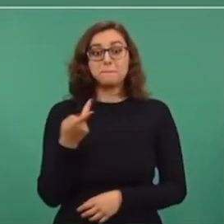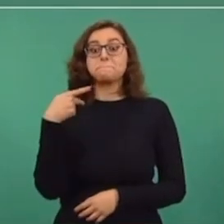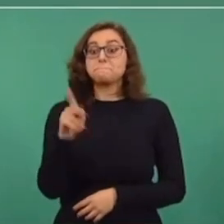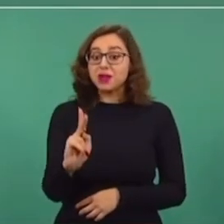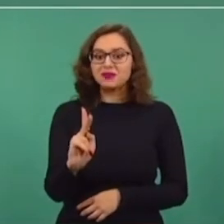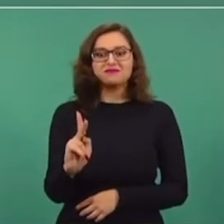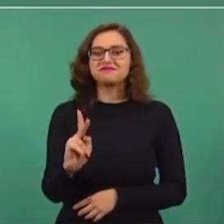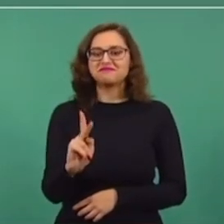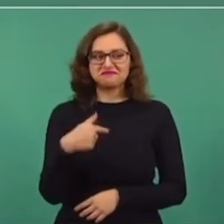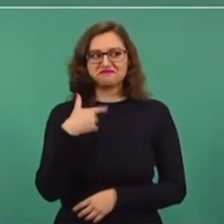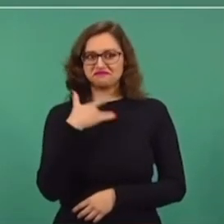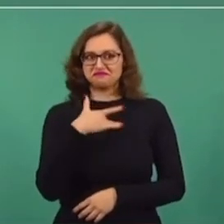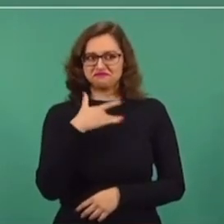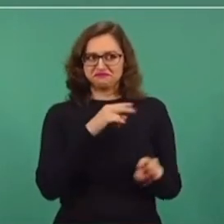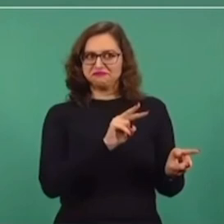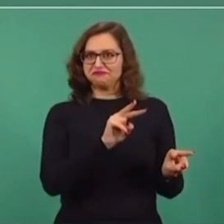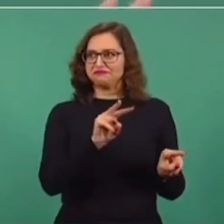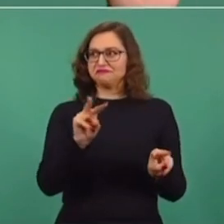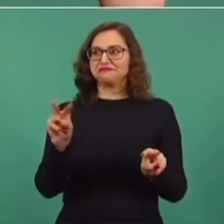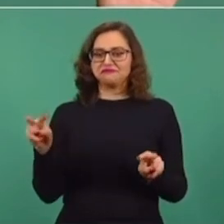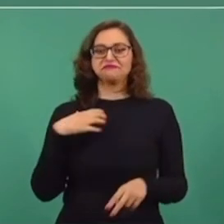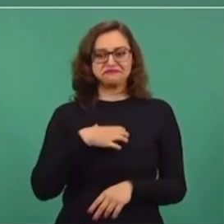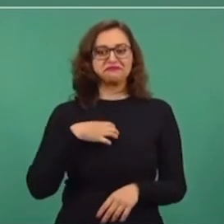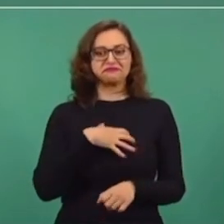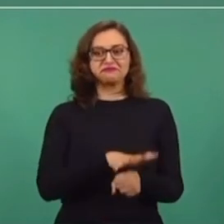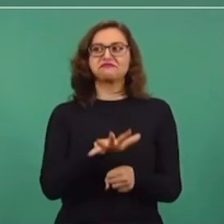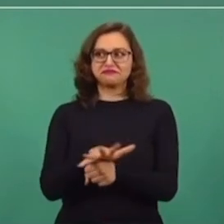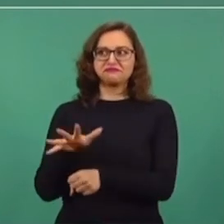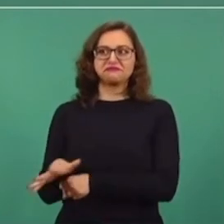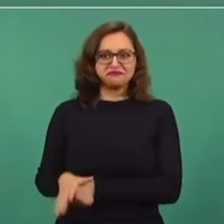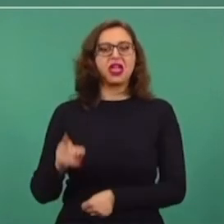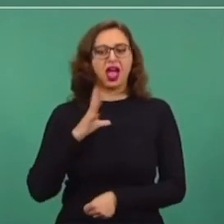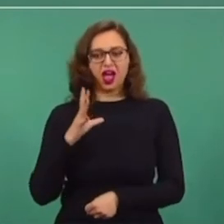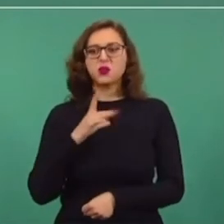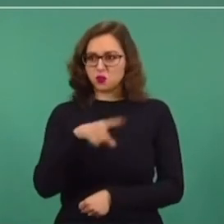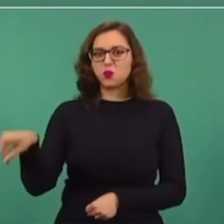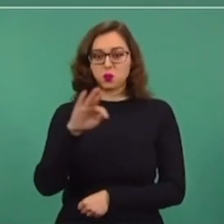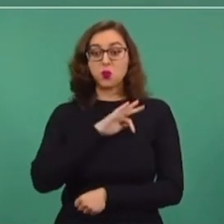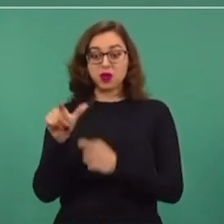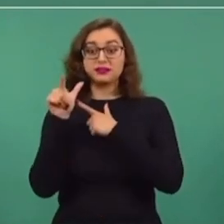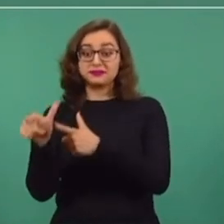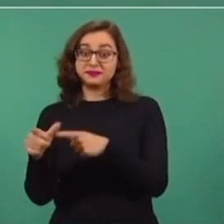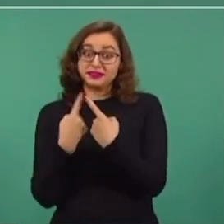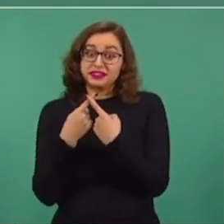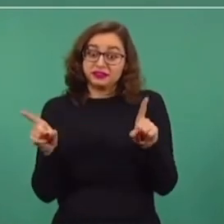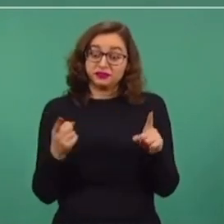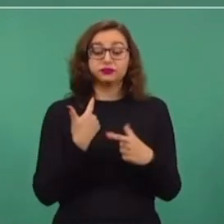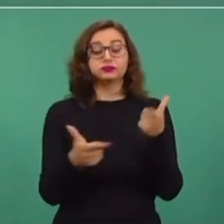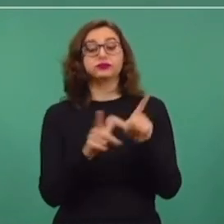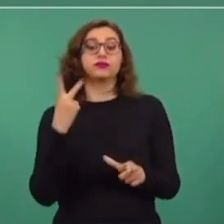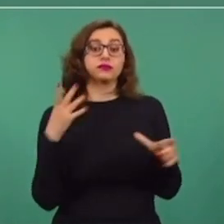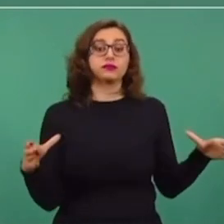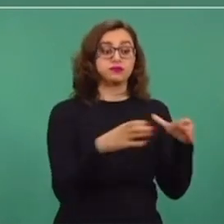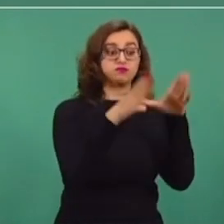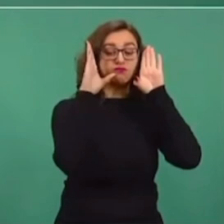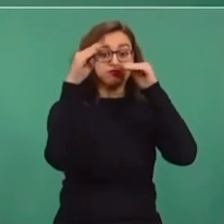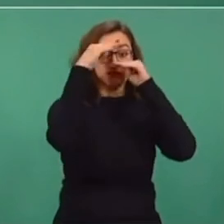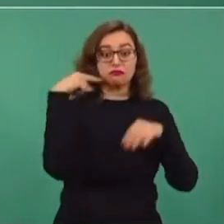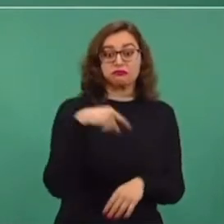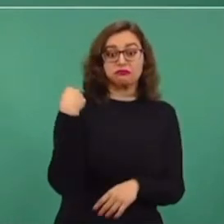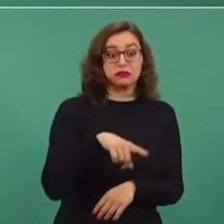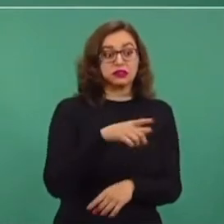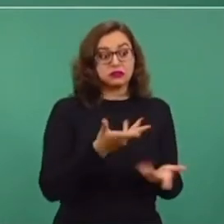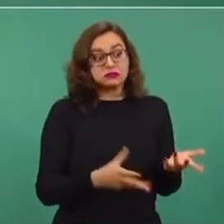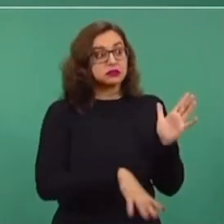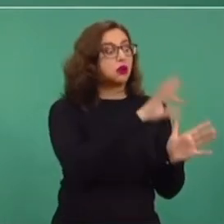satisfecho, contento, porque hay relevo. Ese es un problema que tienen los conservadores. Entonces, ¿de dónde van a sacar?